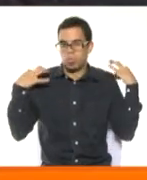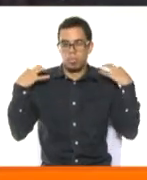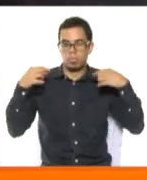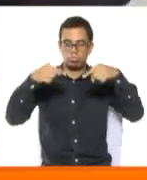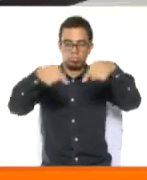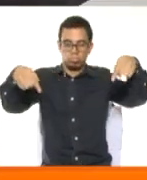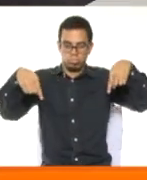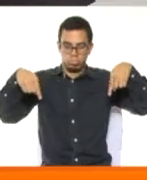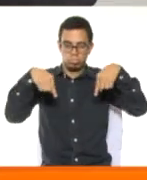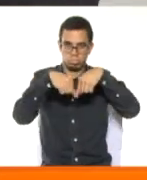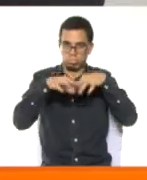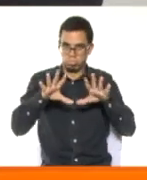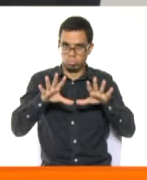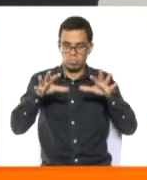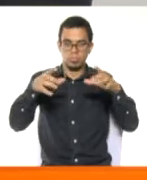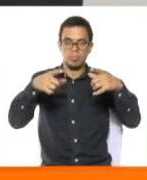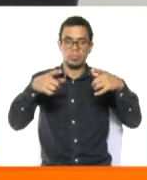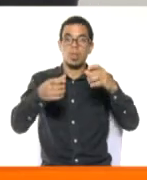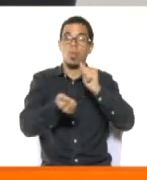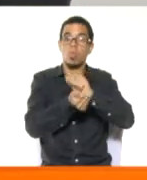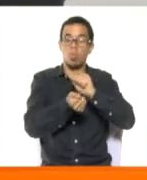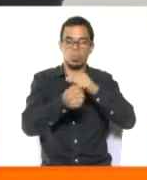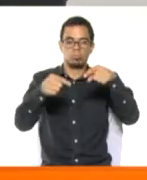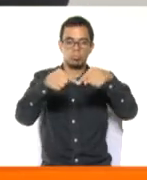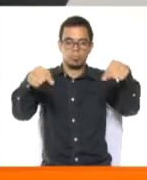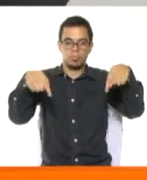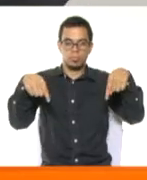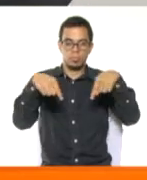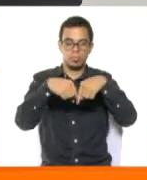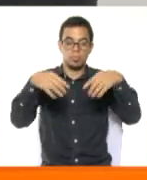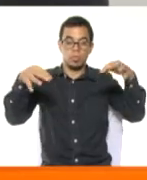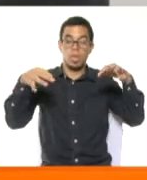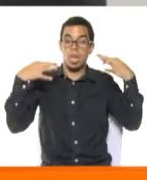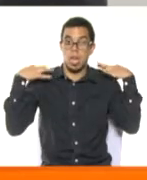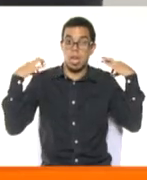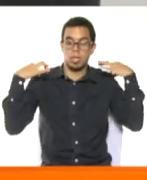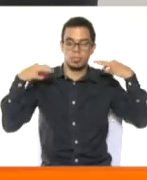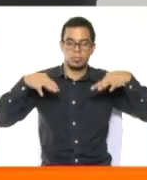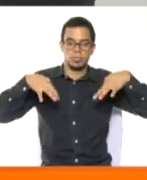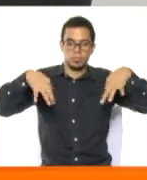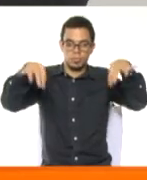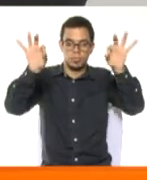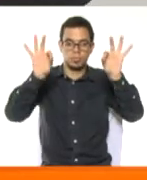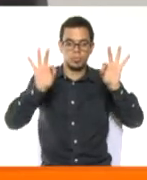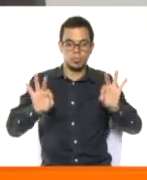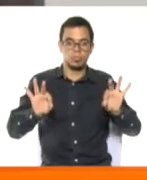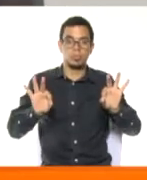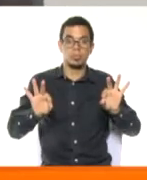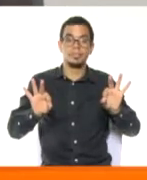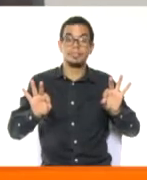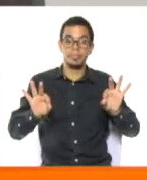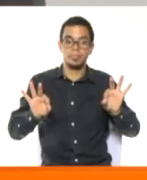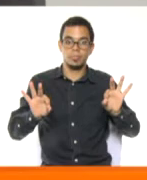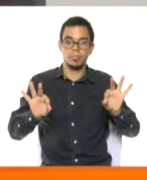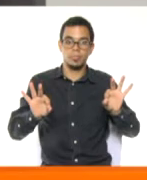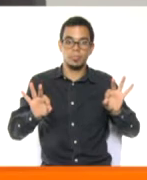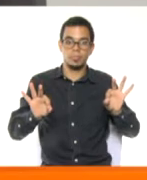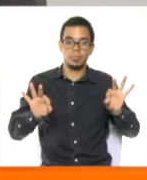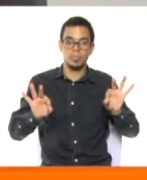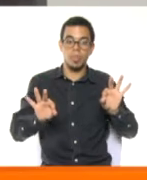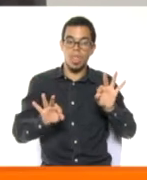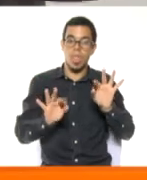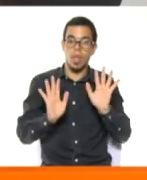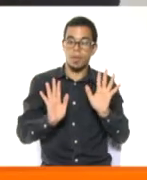la planta que queremos deshidratar. Aquí en esta oportunidad vamos a colocar el orégano para deshidratarlo. Vamos a